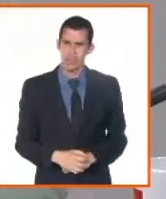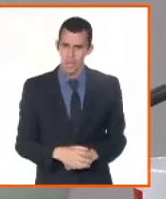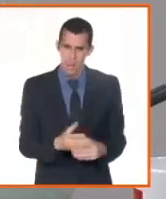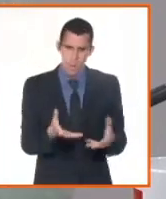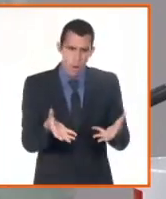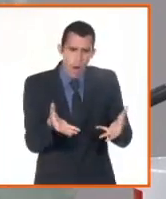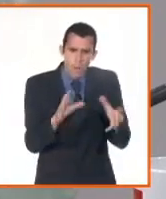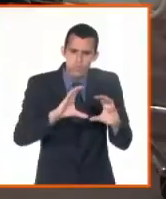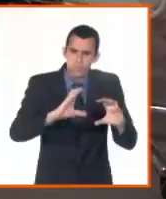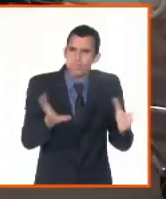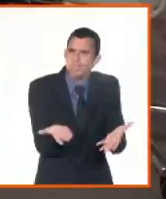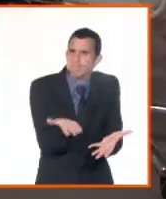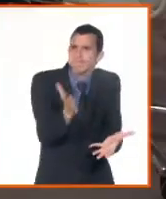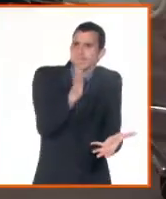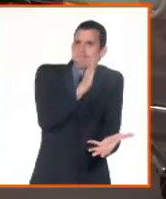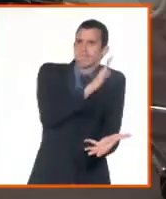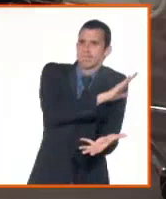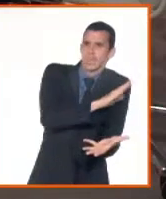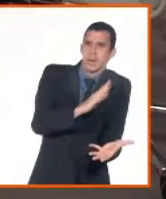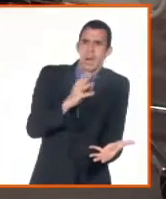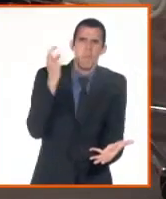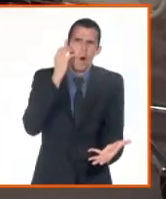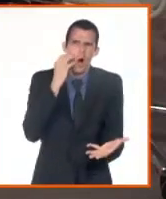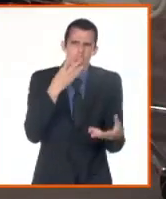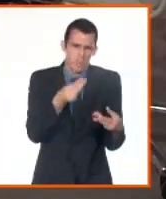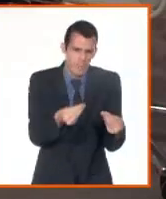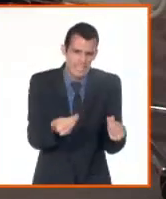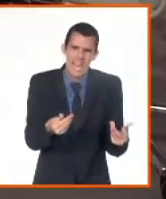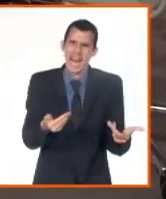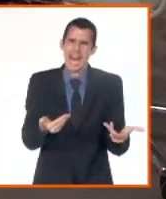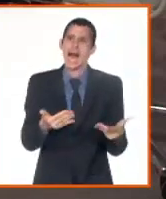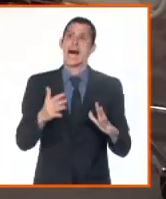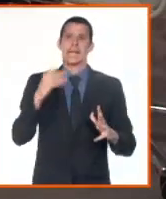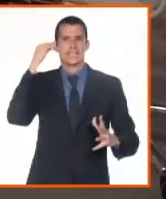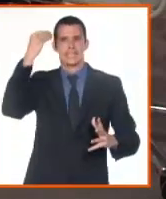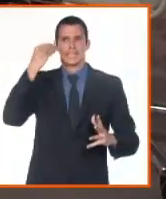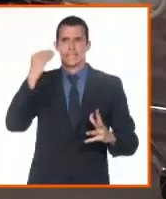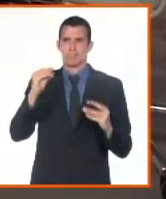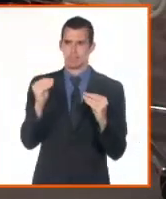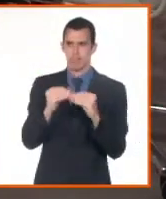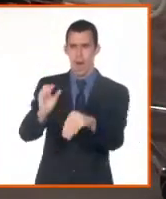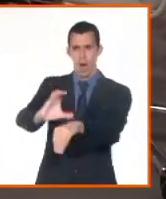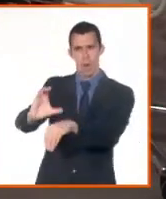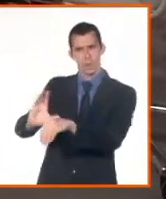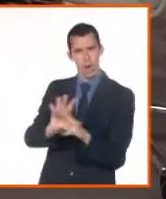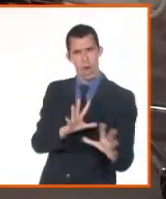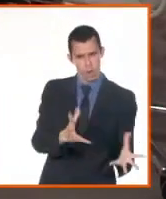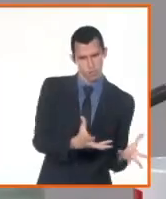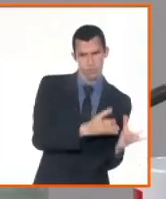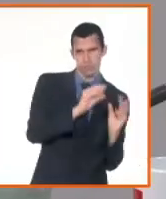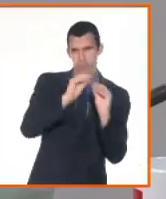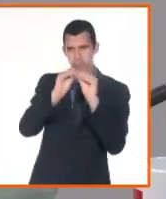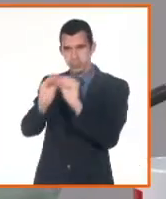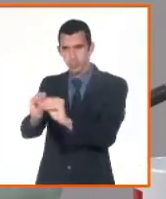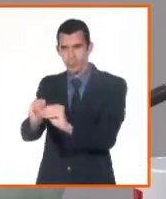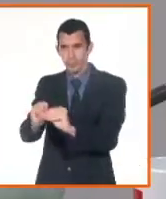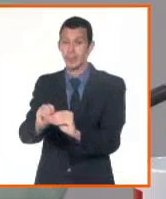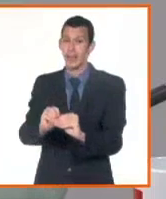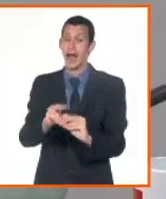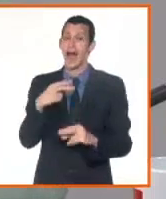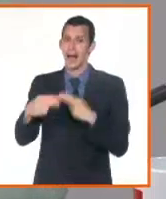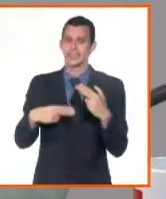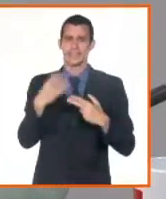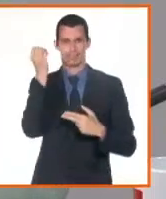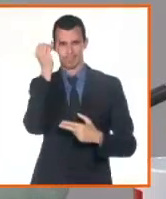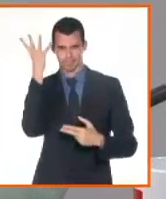de nuestros trabajadores, de los registradores, de los técnicos auxiliares. Se han creado 19 centros de digitación en el